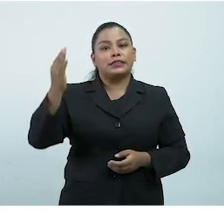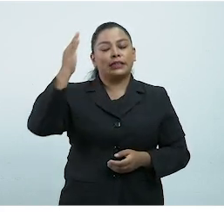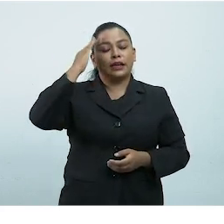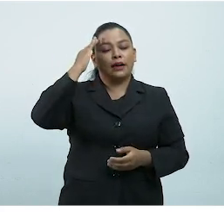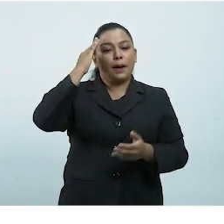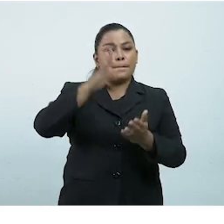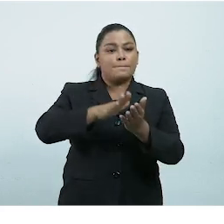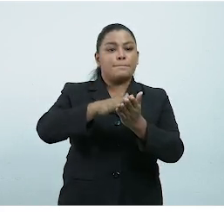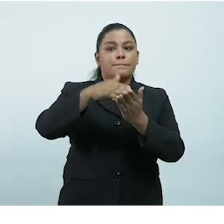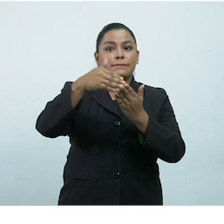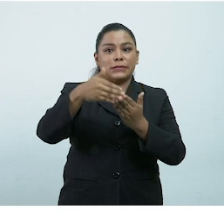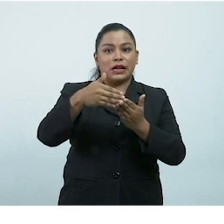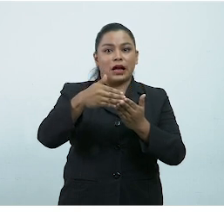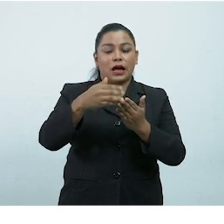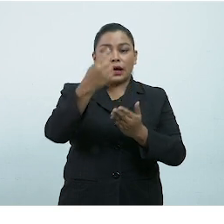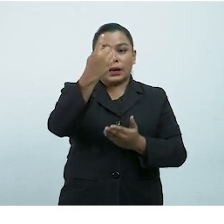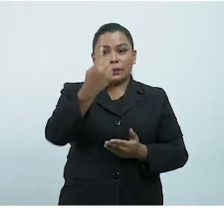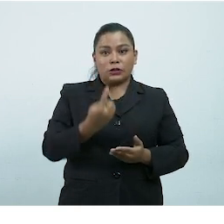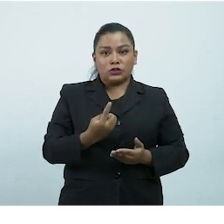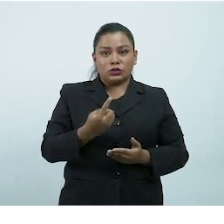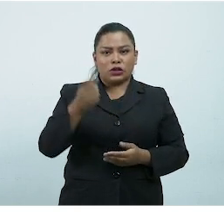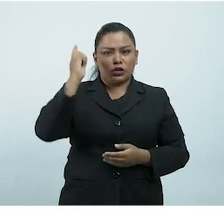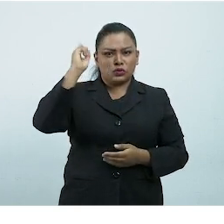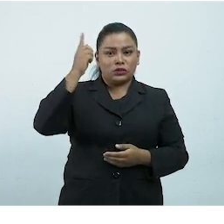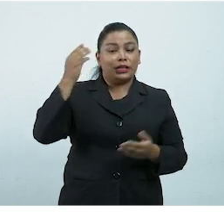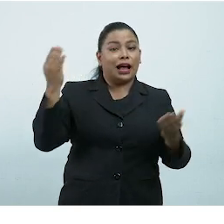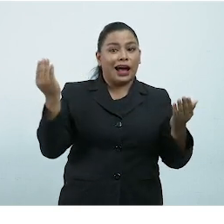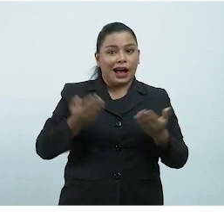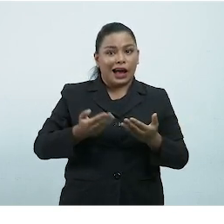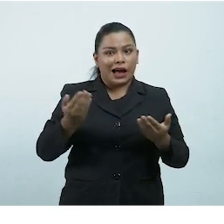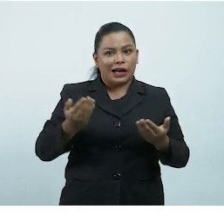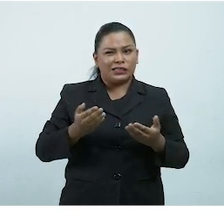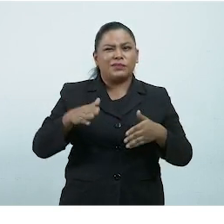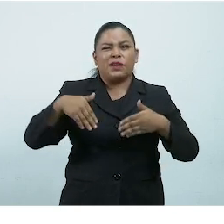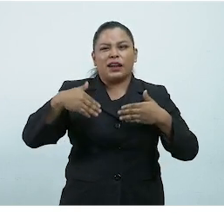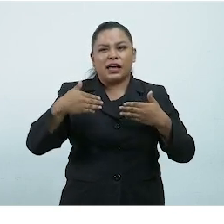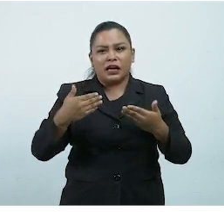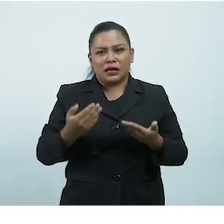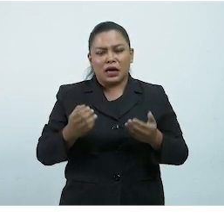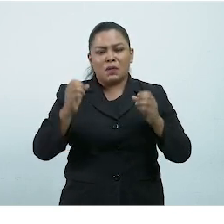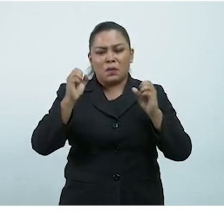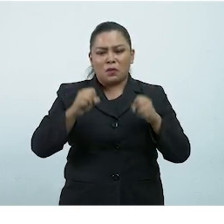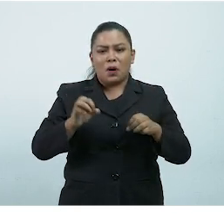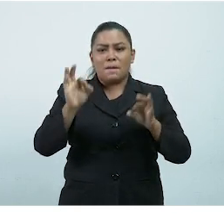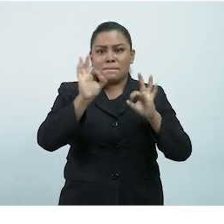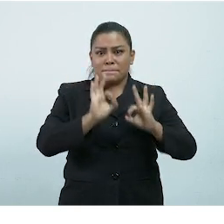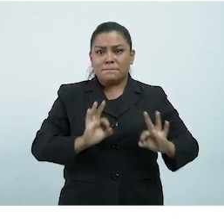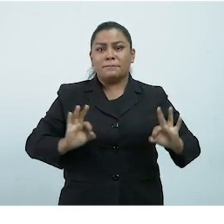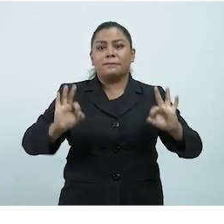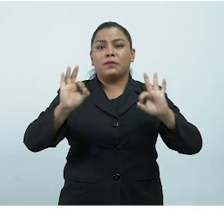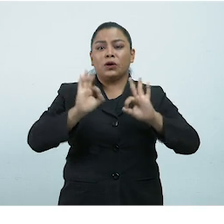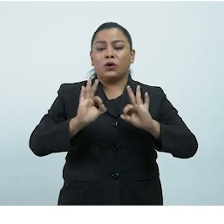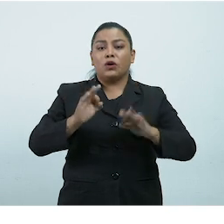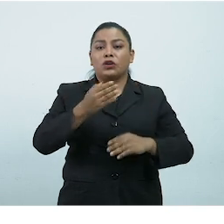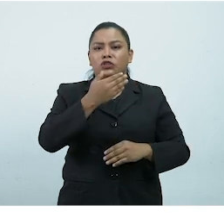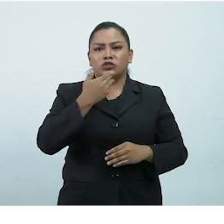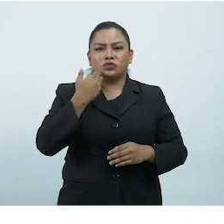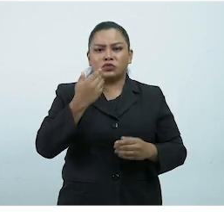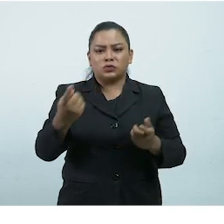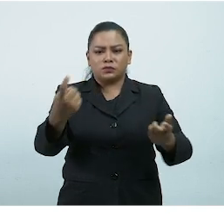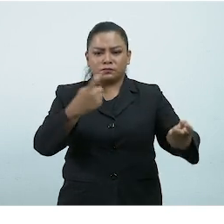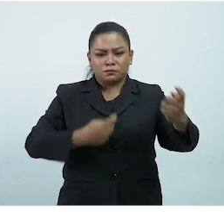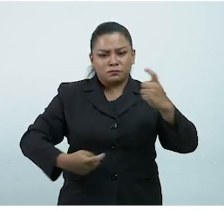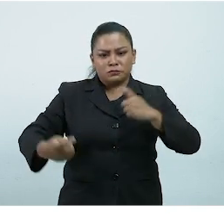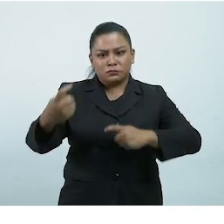y planificación que el personal docente debe realizar a fin de preparar las mejores condiciones para recibir a los